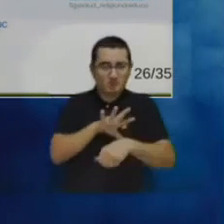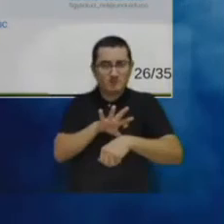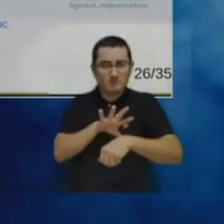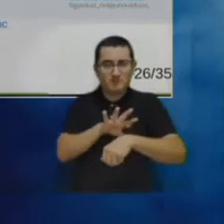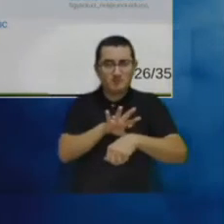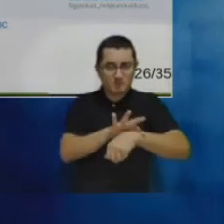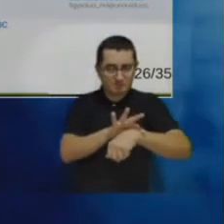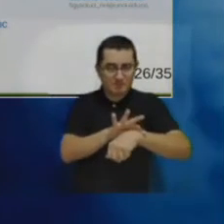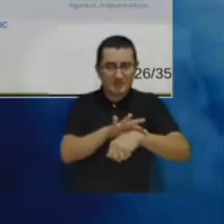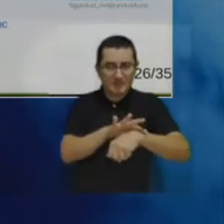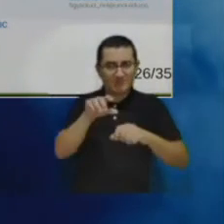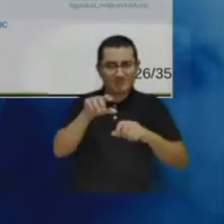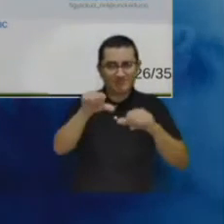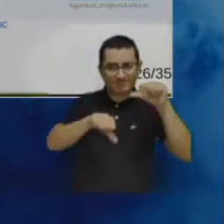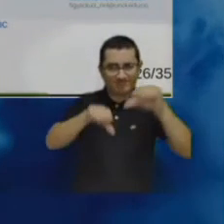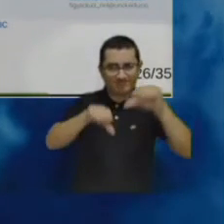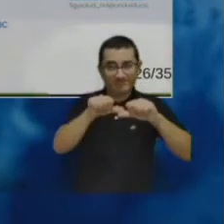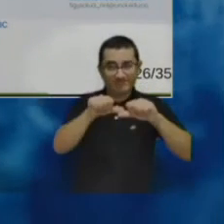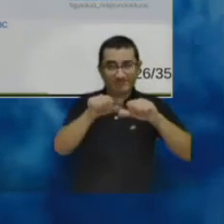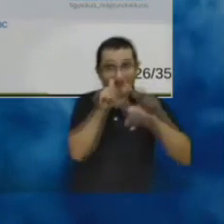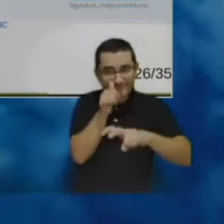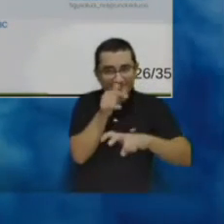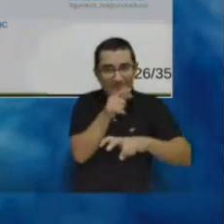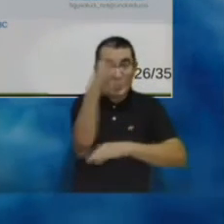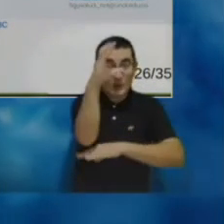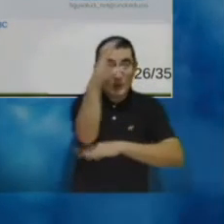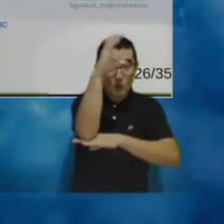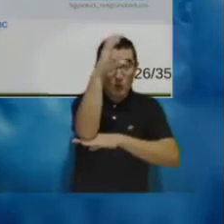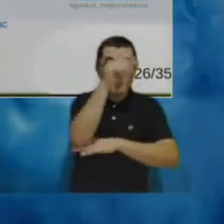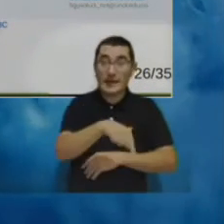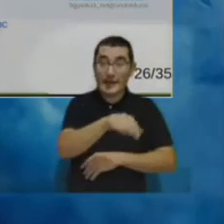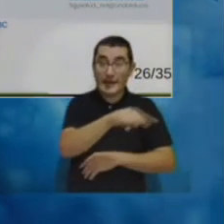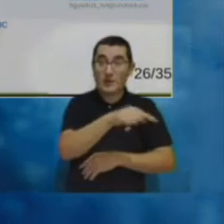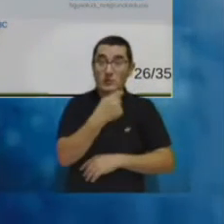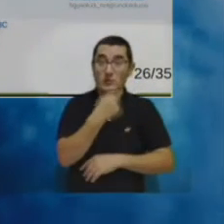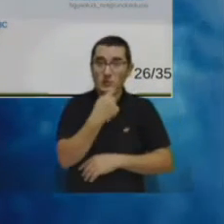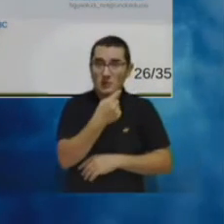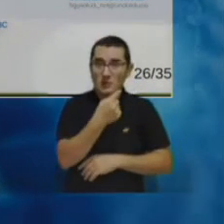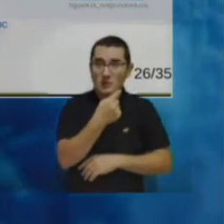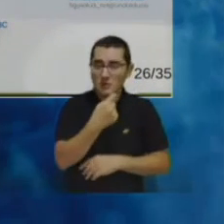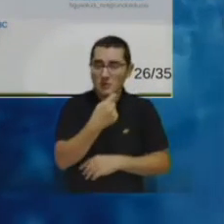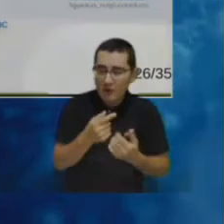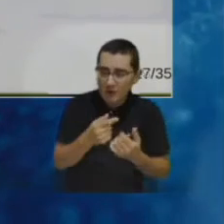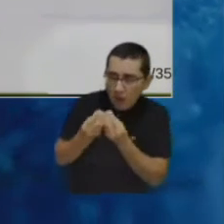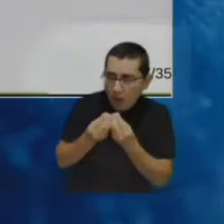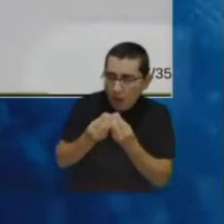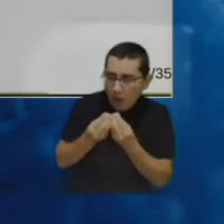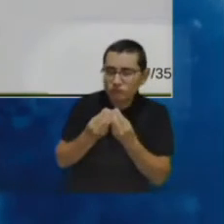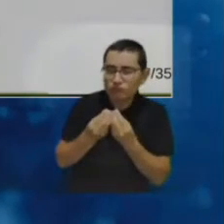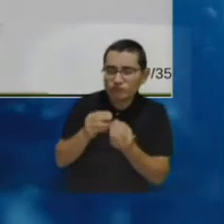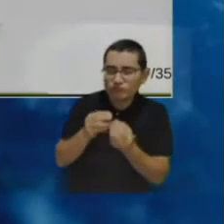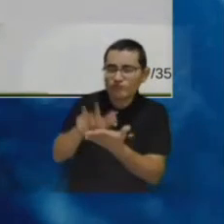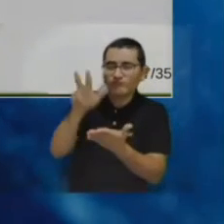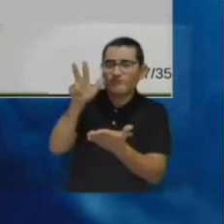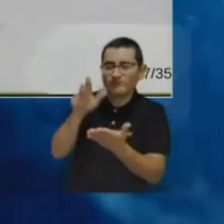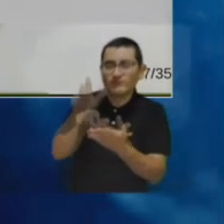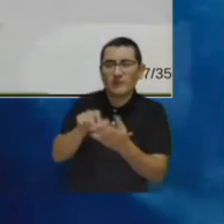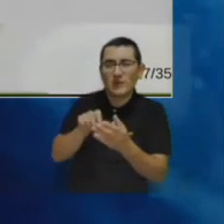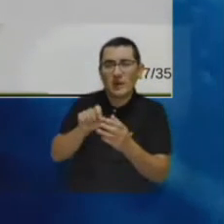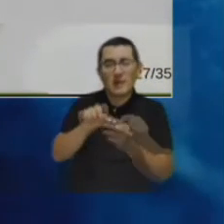después de tener el aval pues se procedió a hacer la difusión vamos a ver aquí algunos resultados